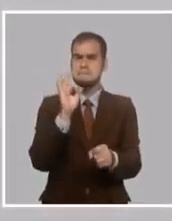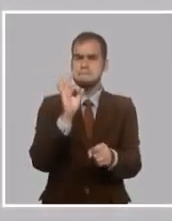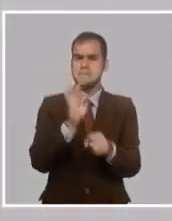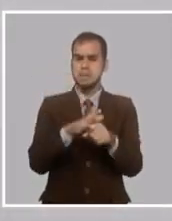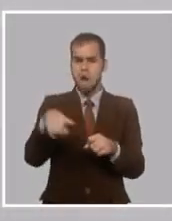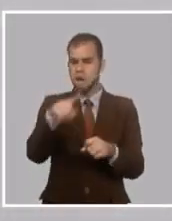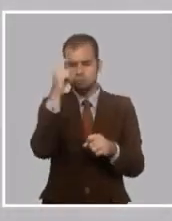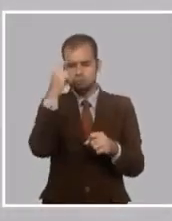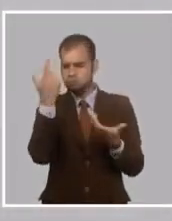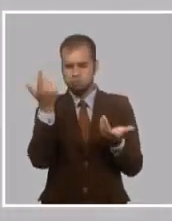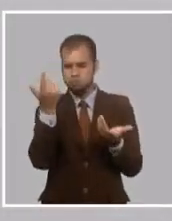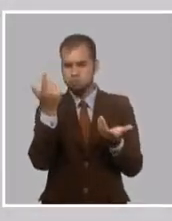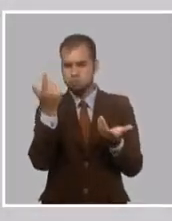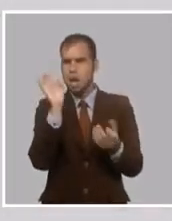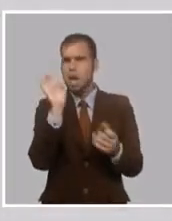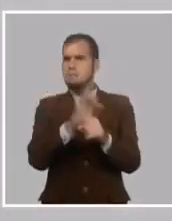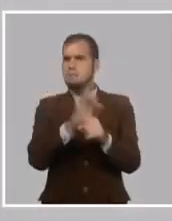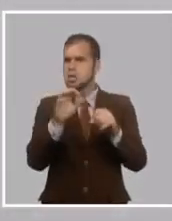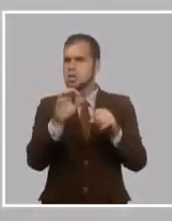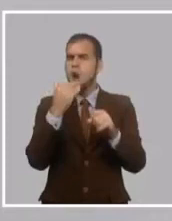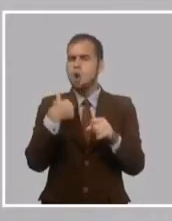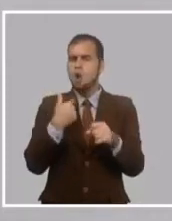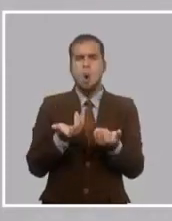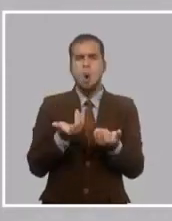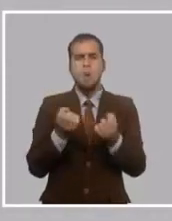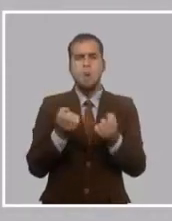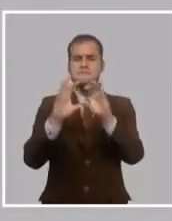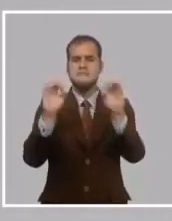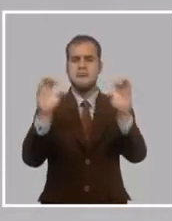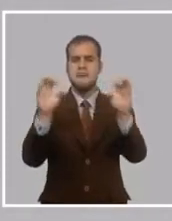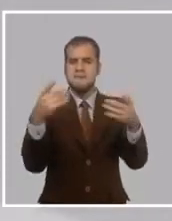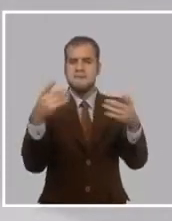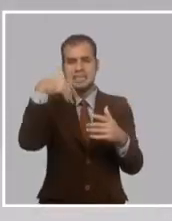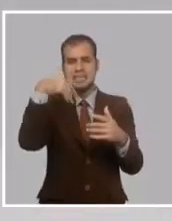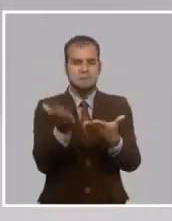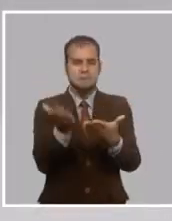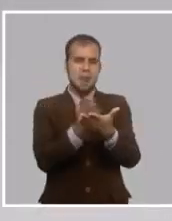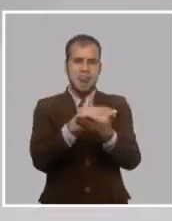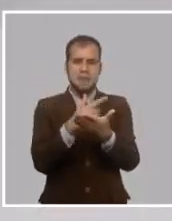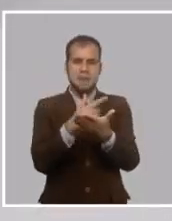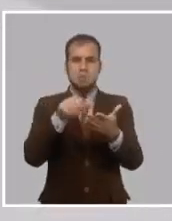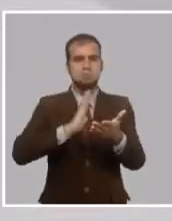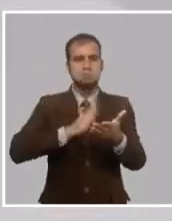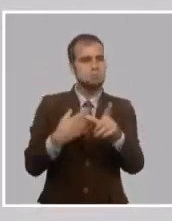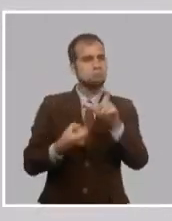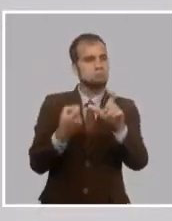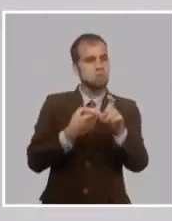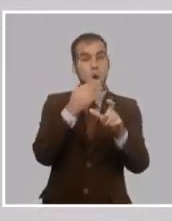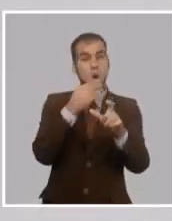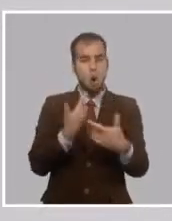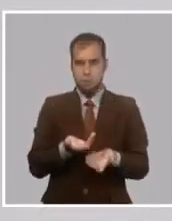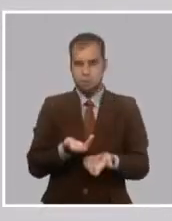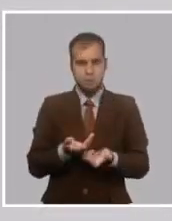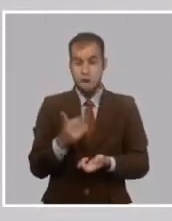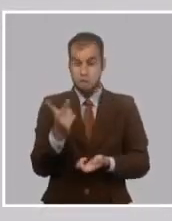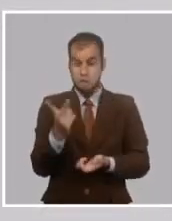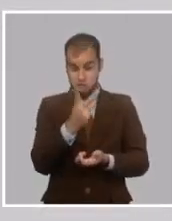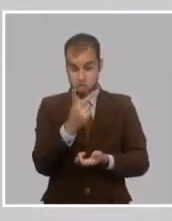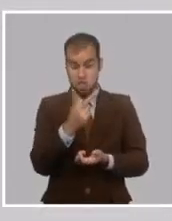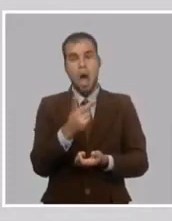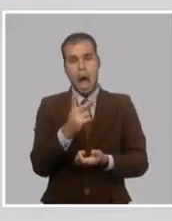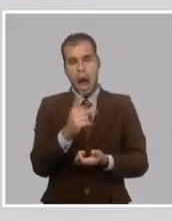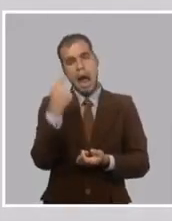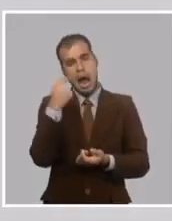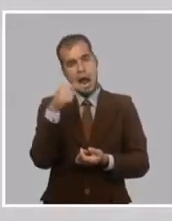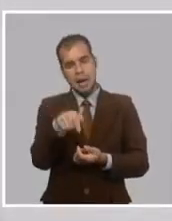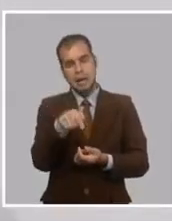enorme de publicaciones en torno a las guerras, el de Fernando Figueredo y el de Enrique Collazo, pues coincidían en